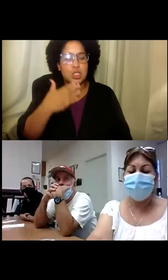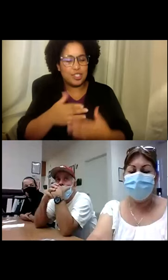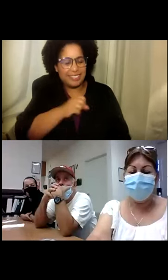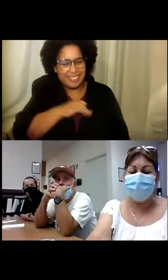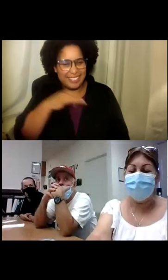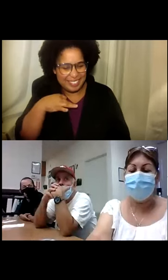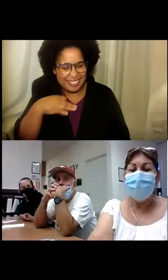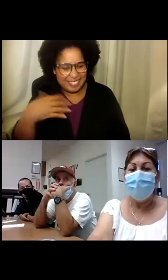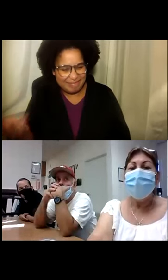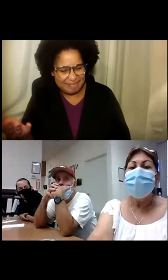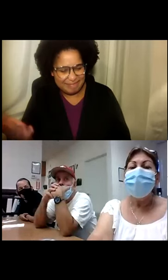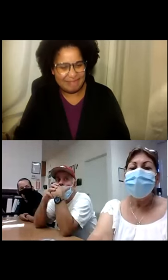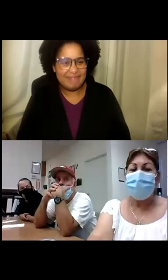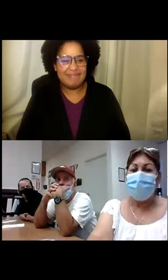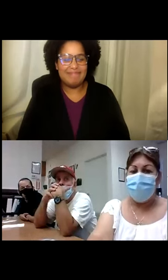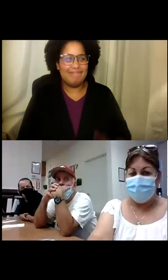Y Esteban también es bueno.